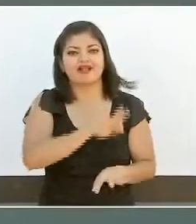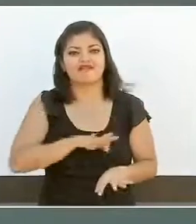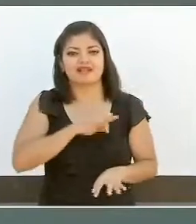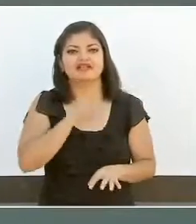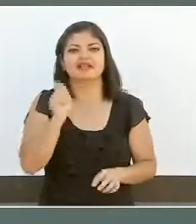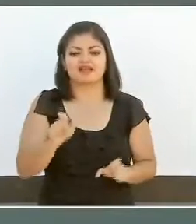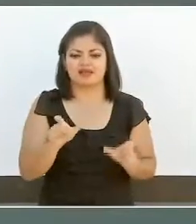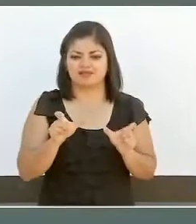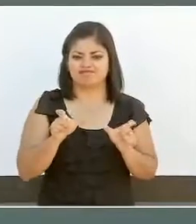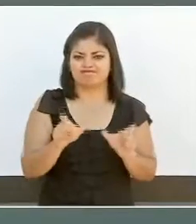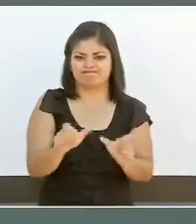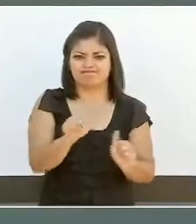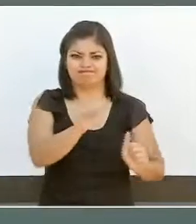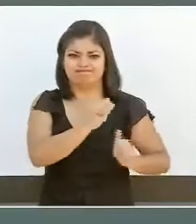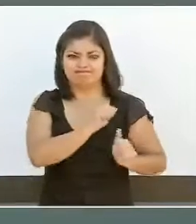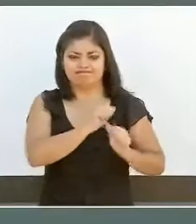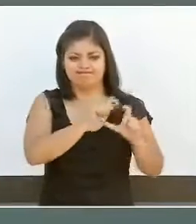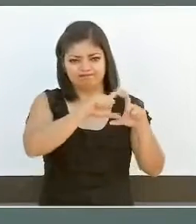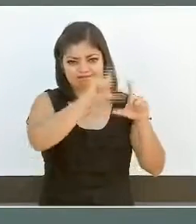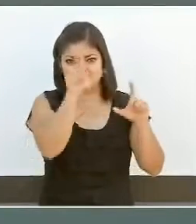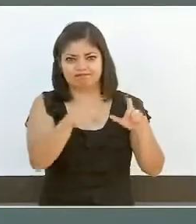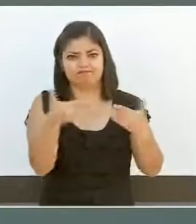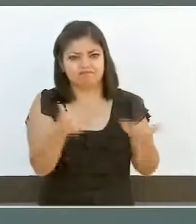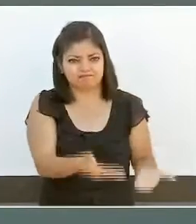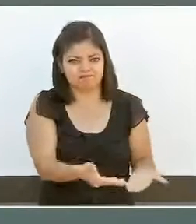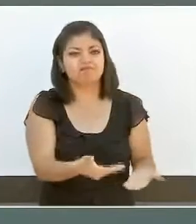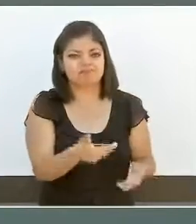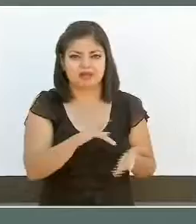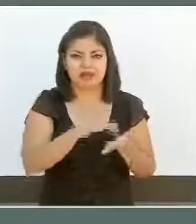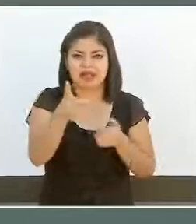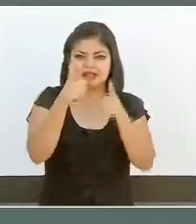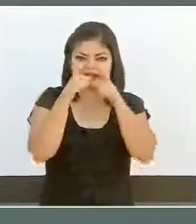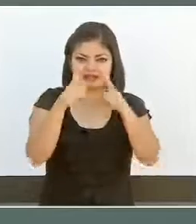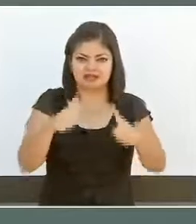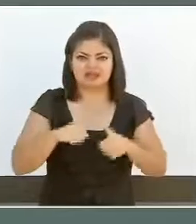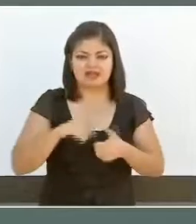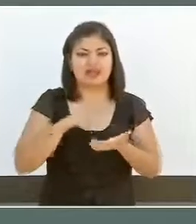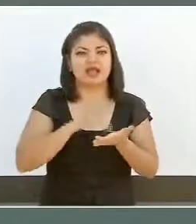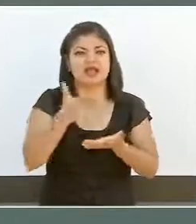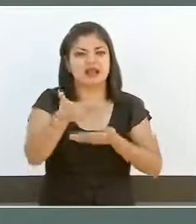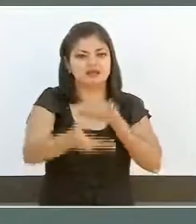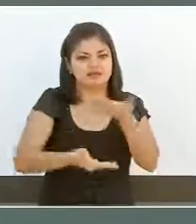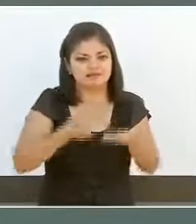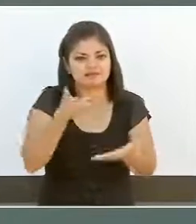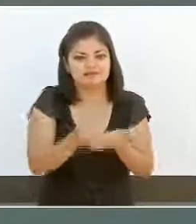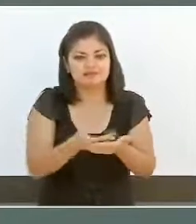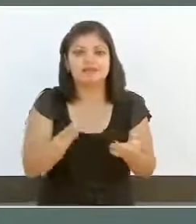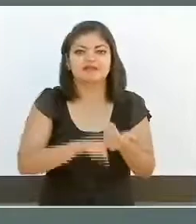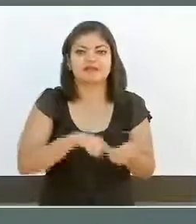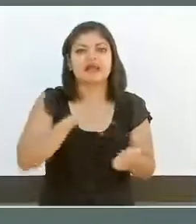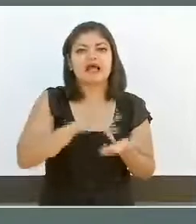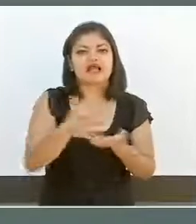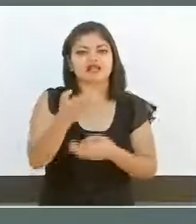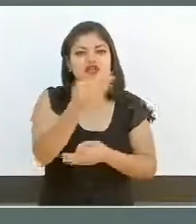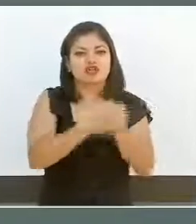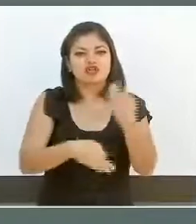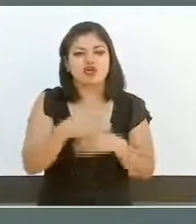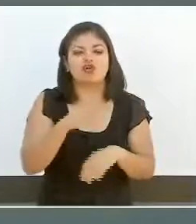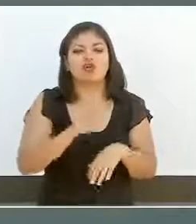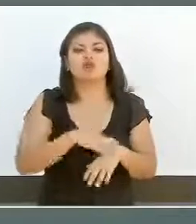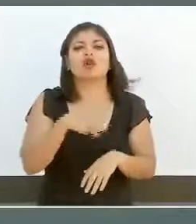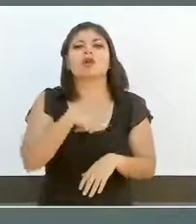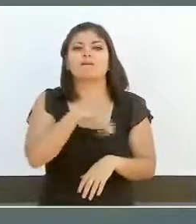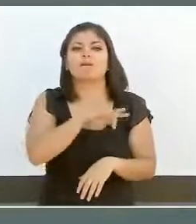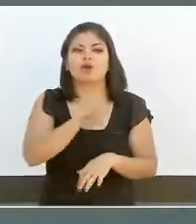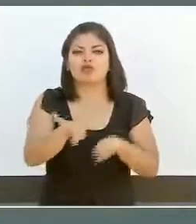Nacional por este cuartel, muchas gracias por su atención, gracias que nos permiten servirles y gracias, muchas gracias, que nos permiten trabajar